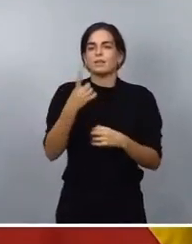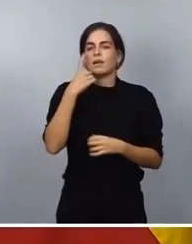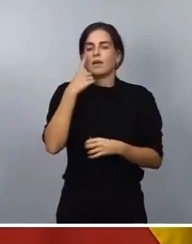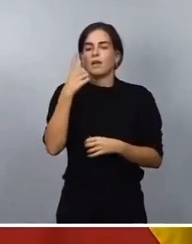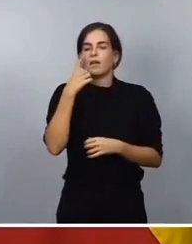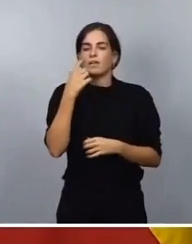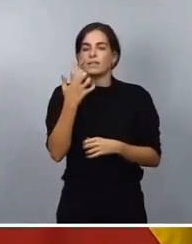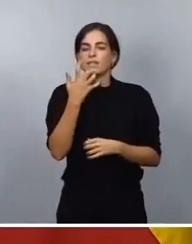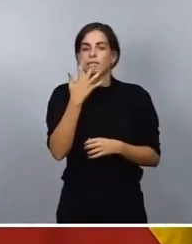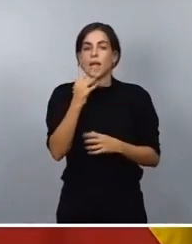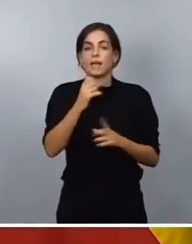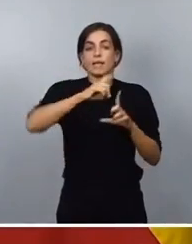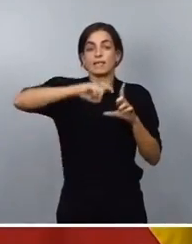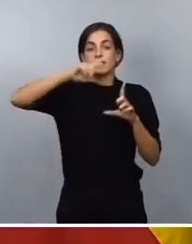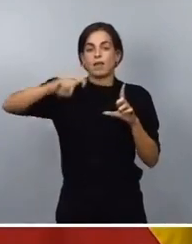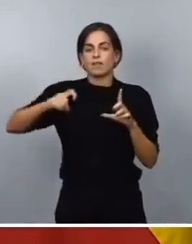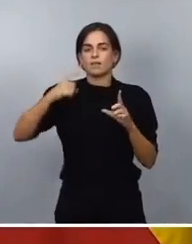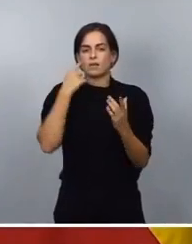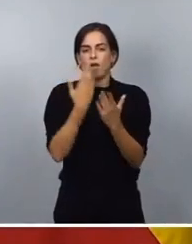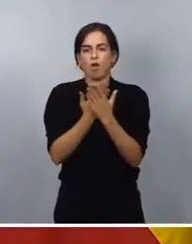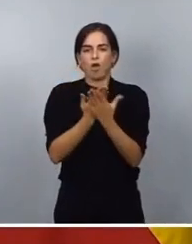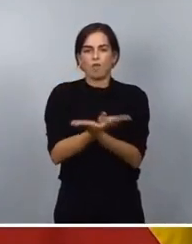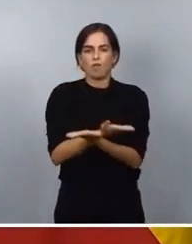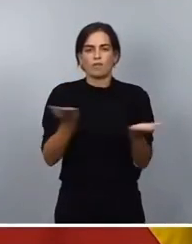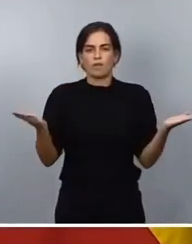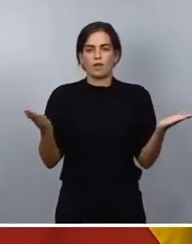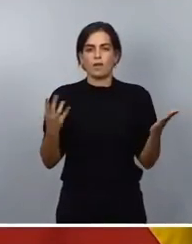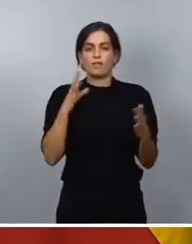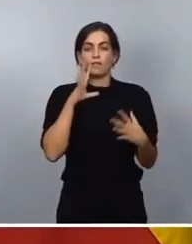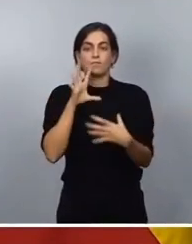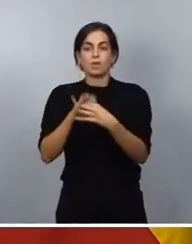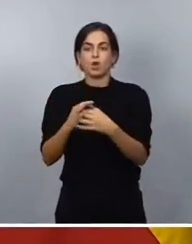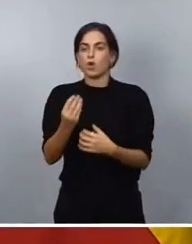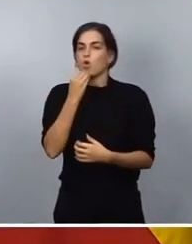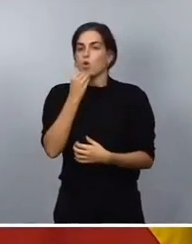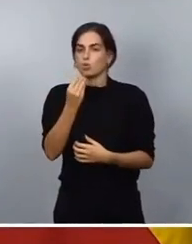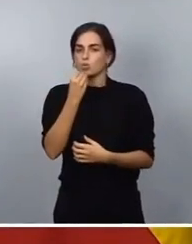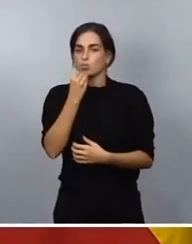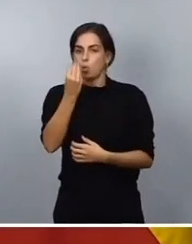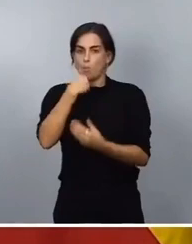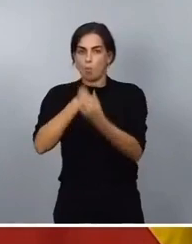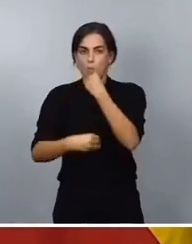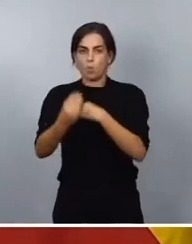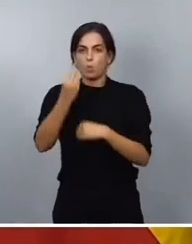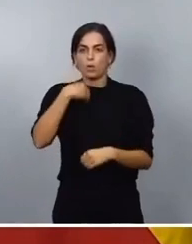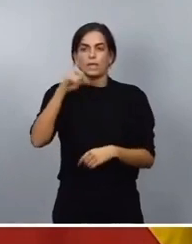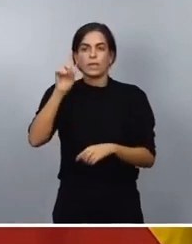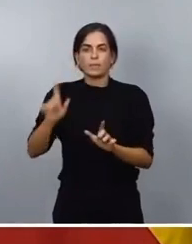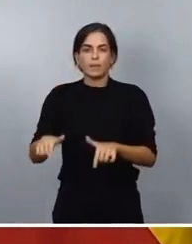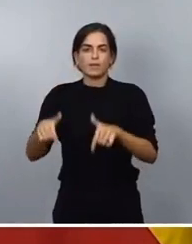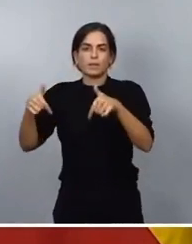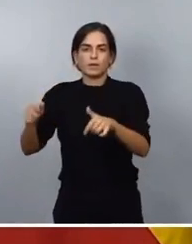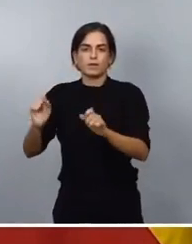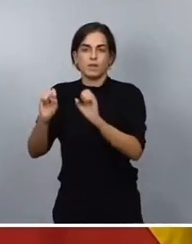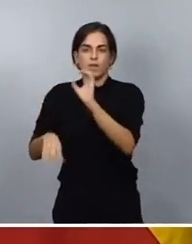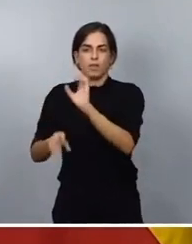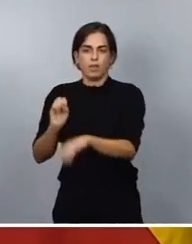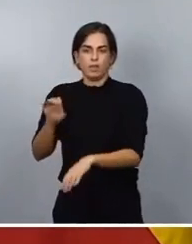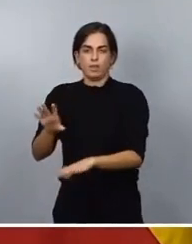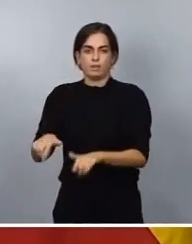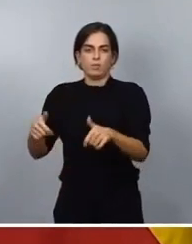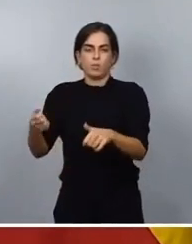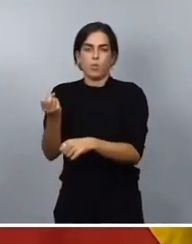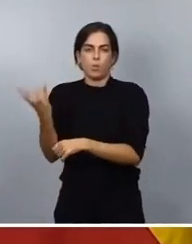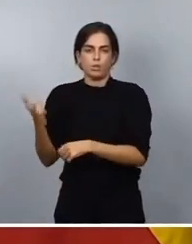más fiable en relación con el consumo alimentario y también con el desperdicio alimentario. Otros aspectos